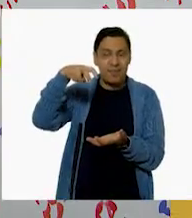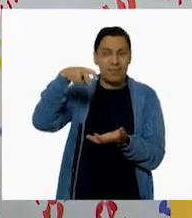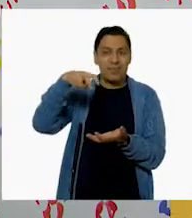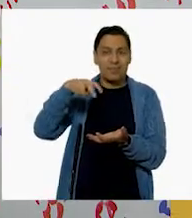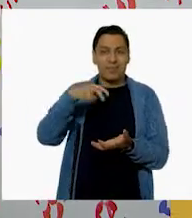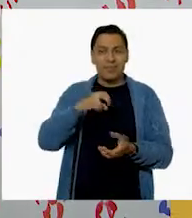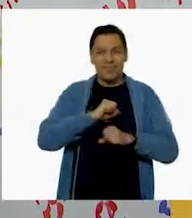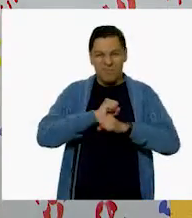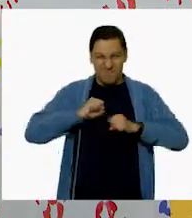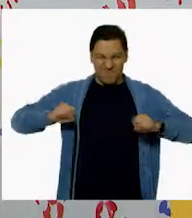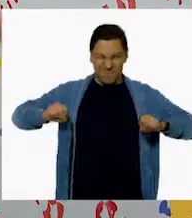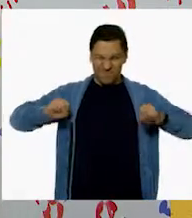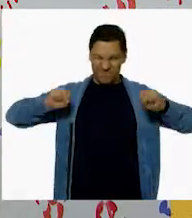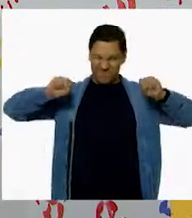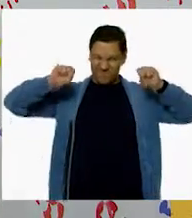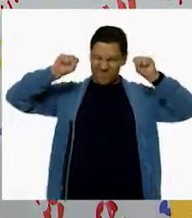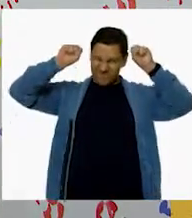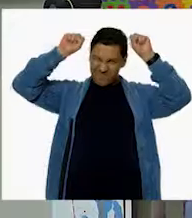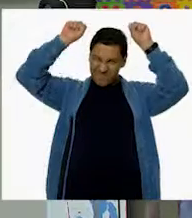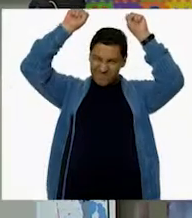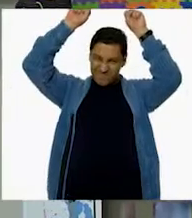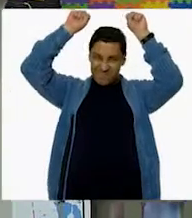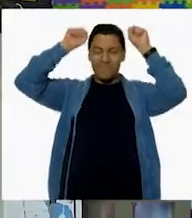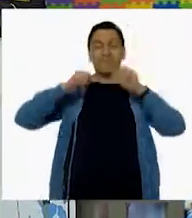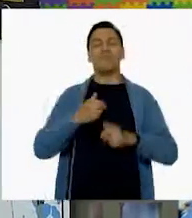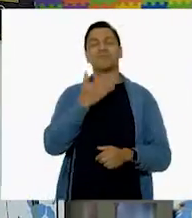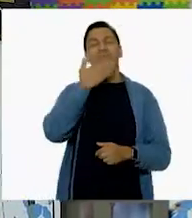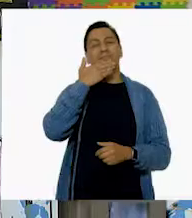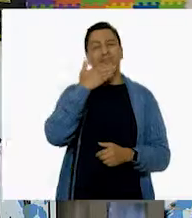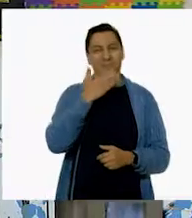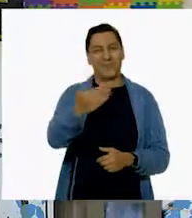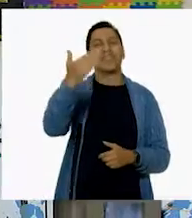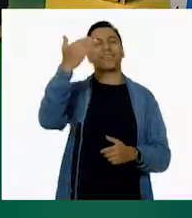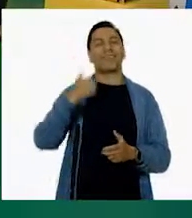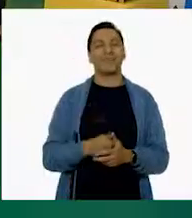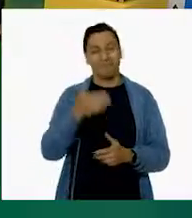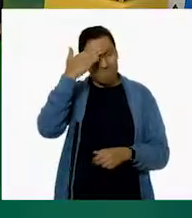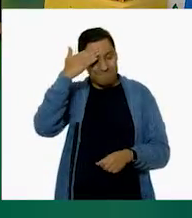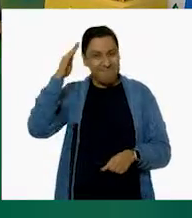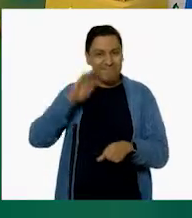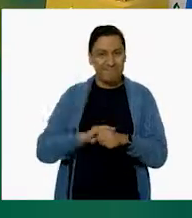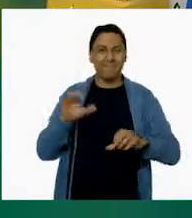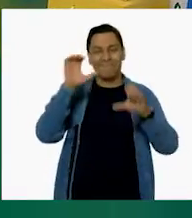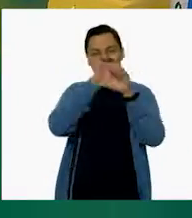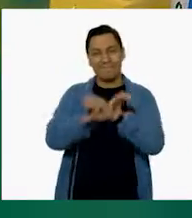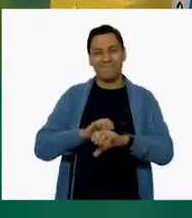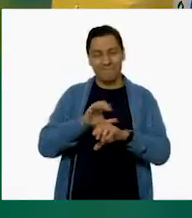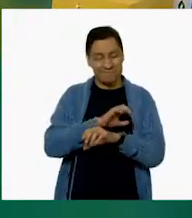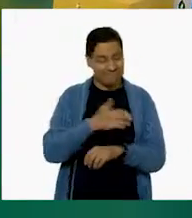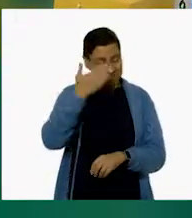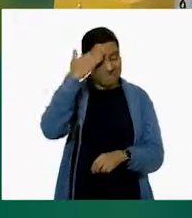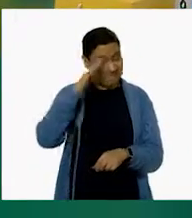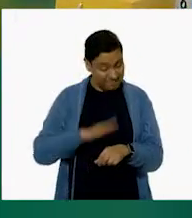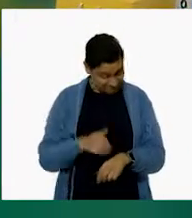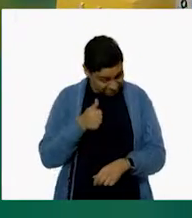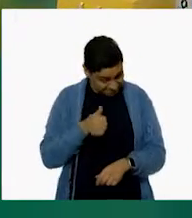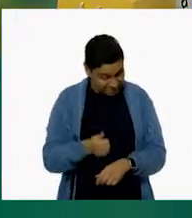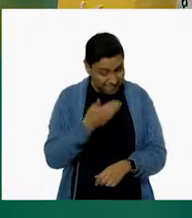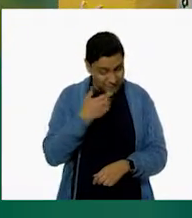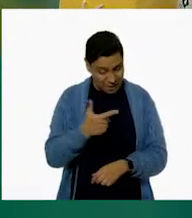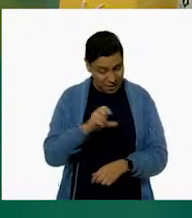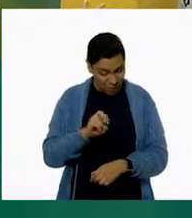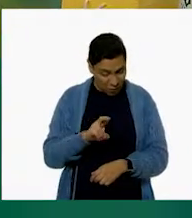Y estirarse. Muy bien. Te la aprendiste. Qué bien,